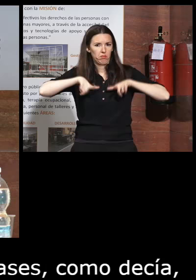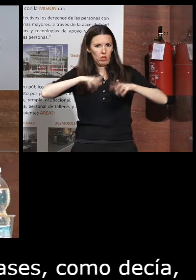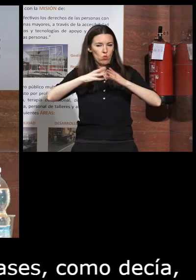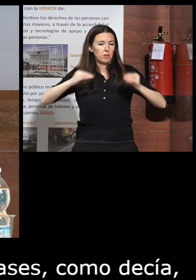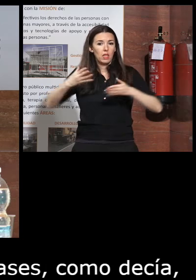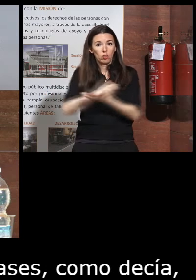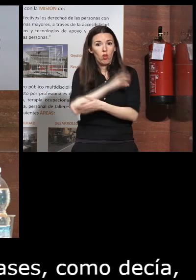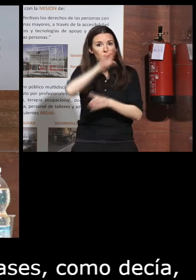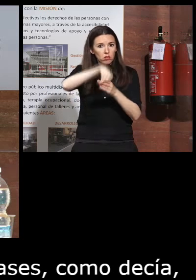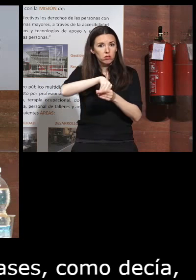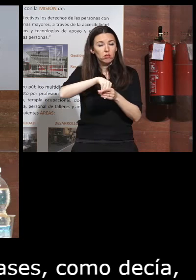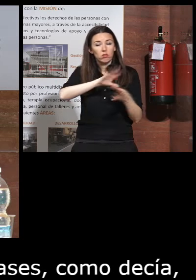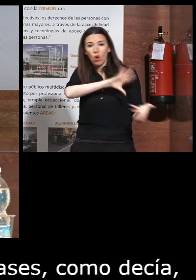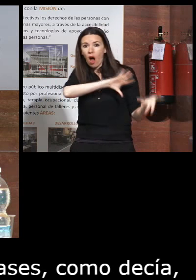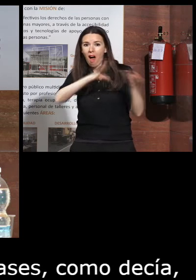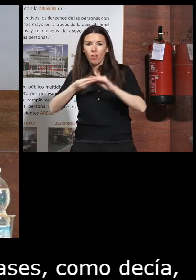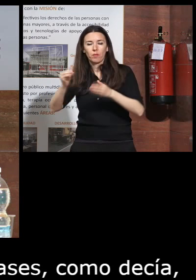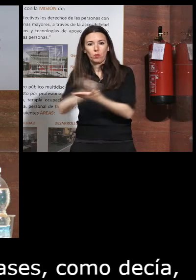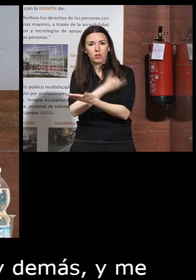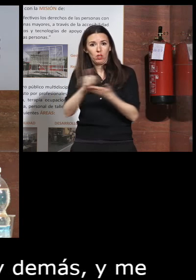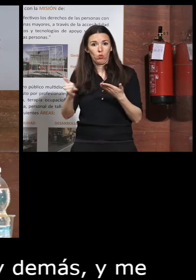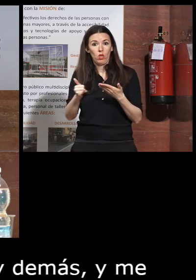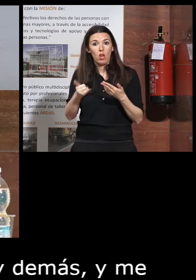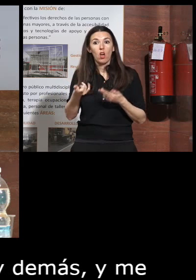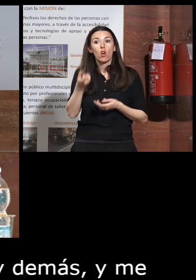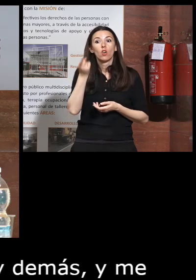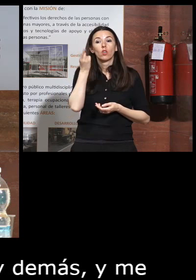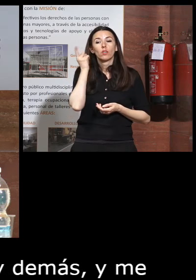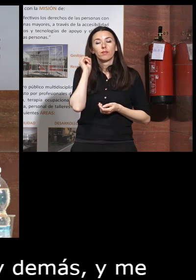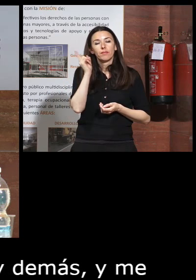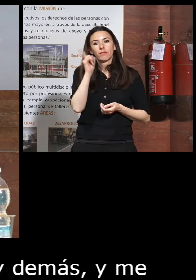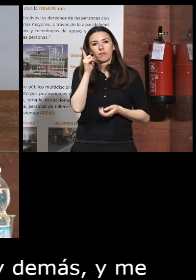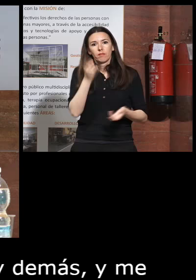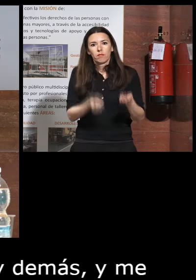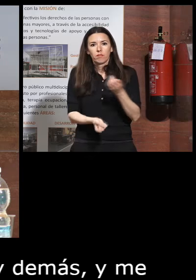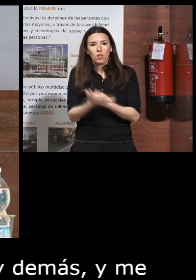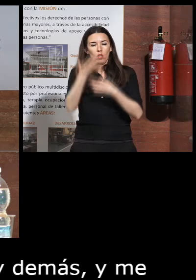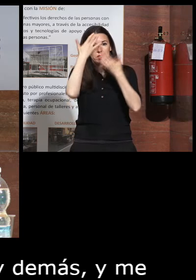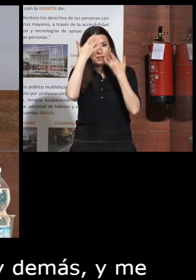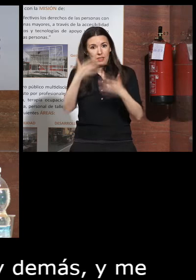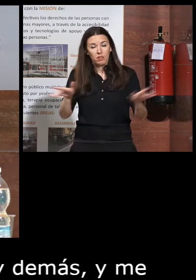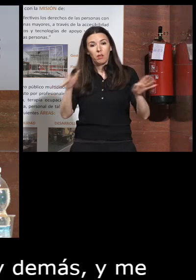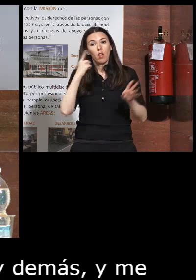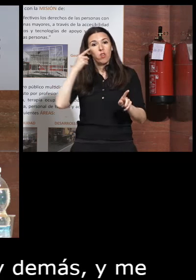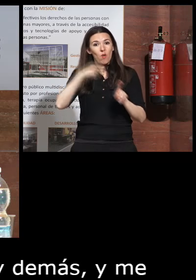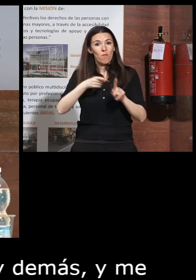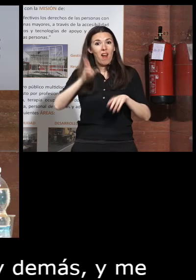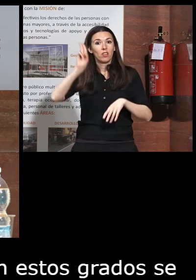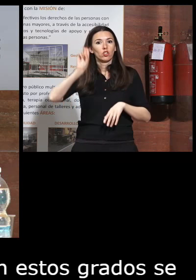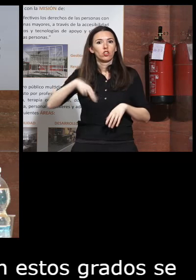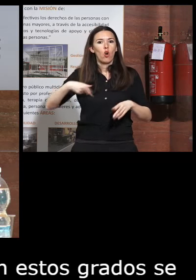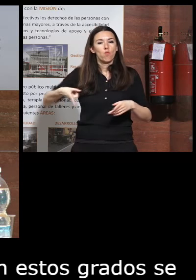importante que no solamente en estos grados se genere esta sensibilización para este somos todos